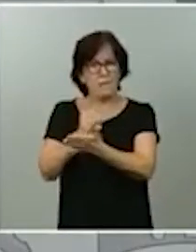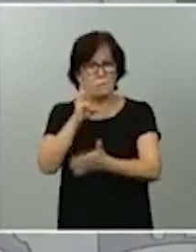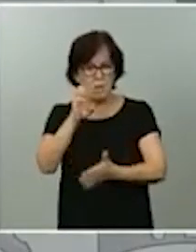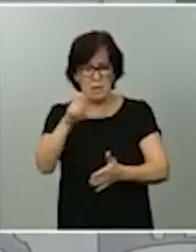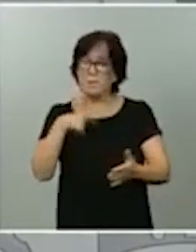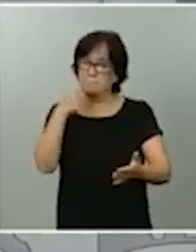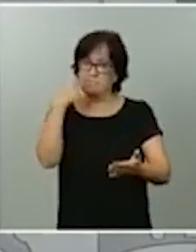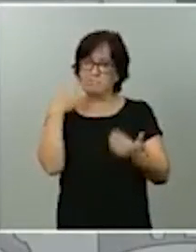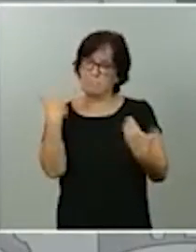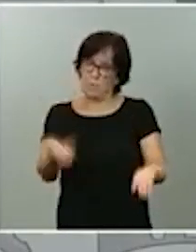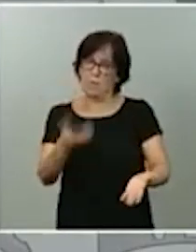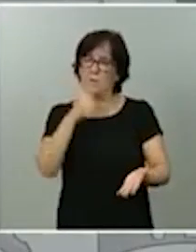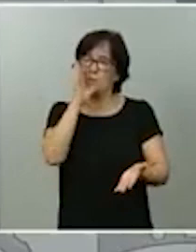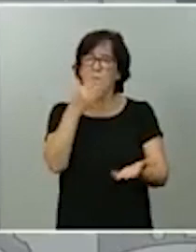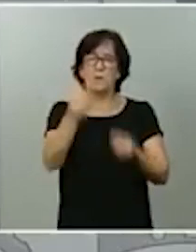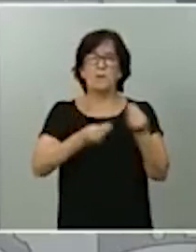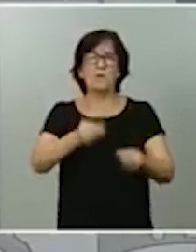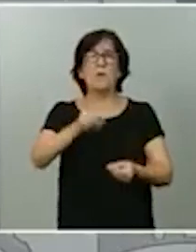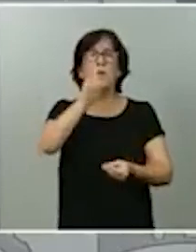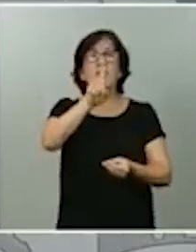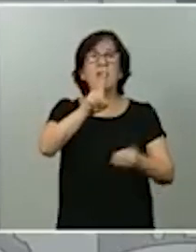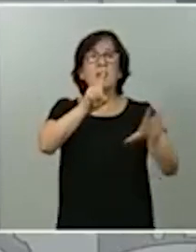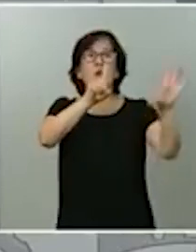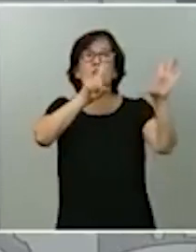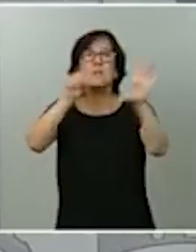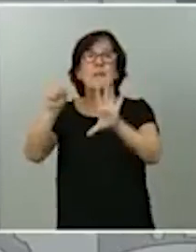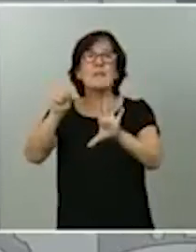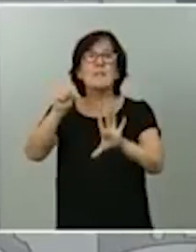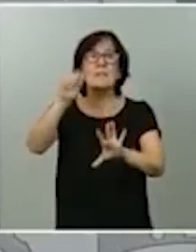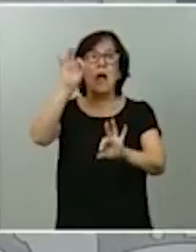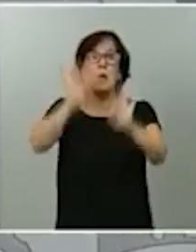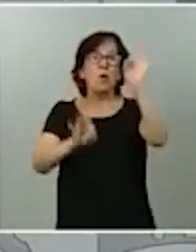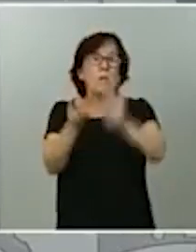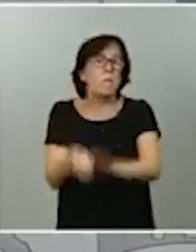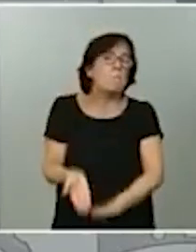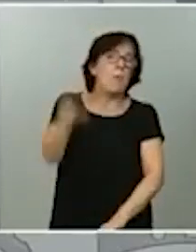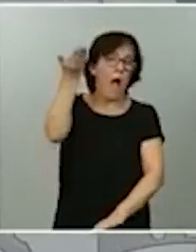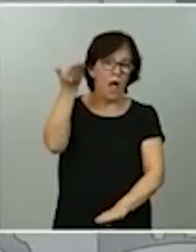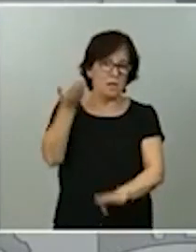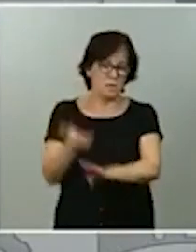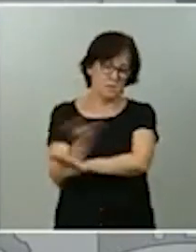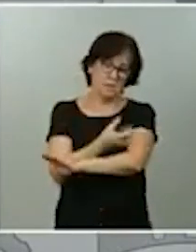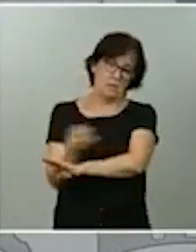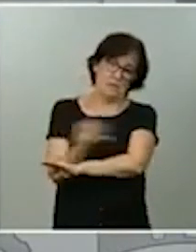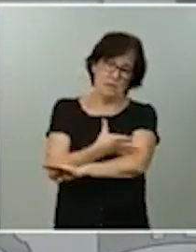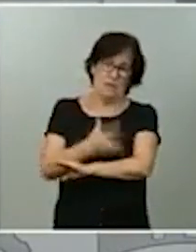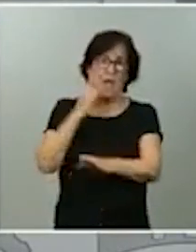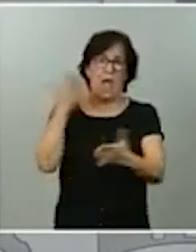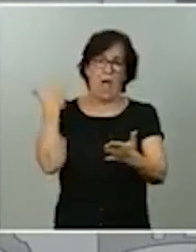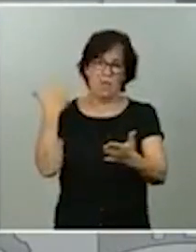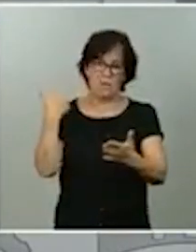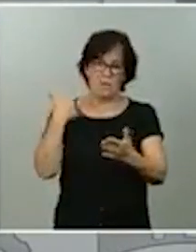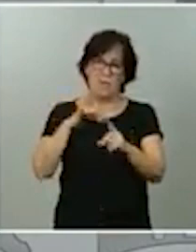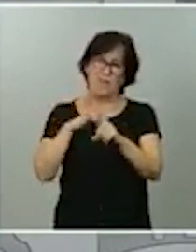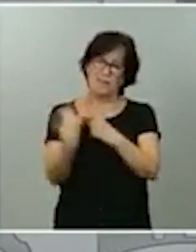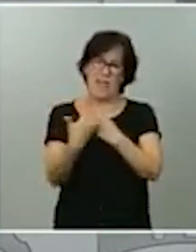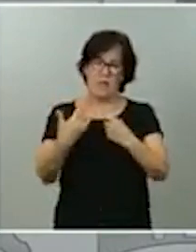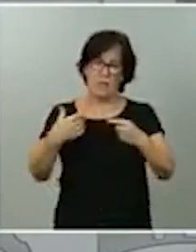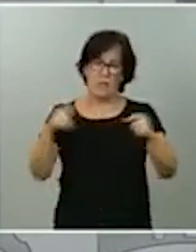idea, es un aumento de un 168% más que al término del estado de alarma. Es decir, estamos